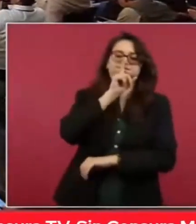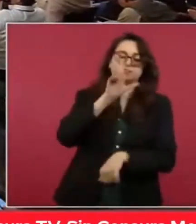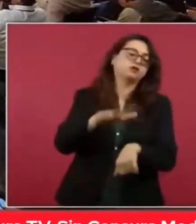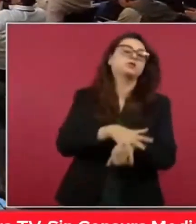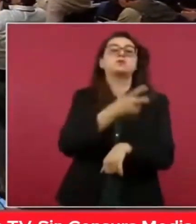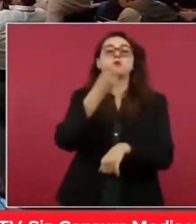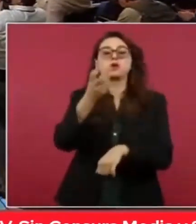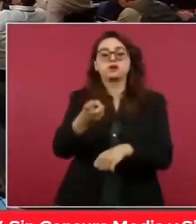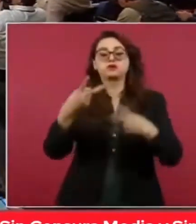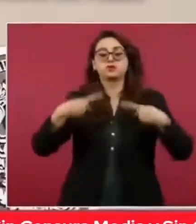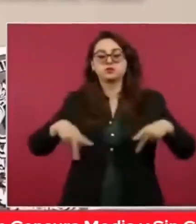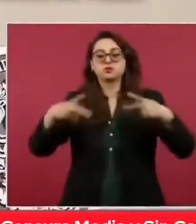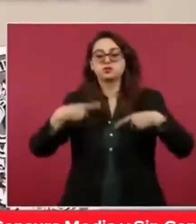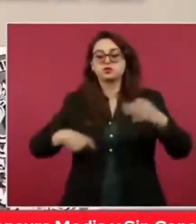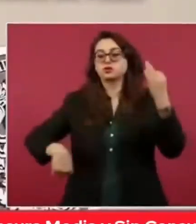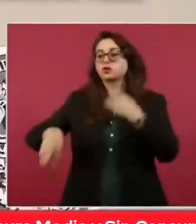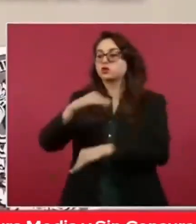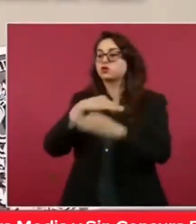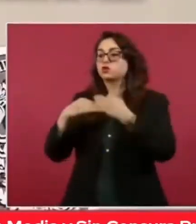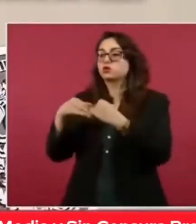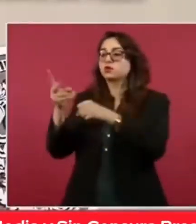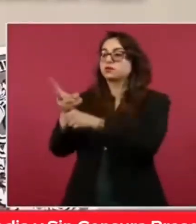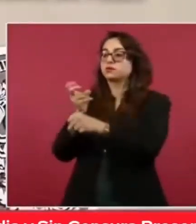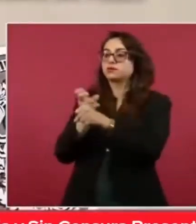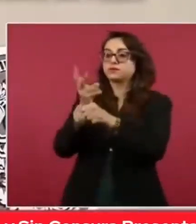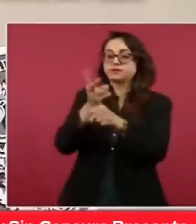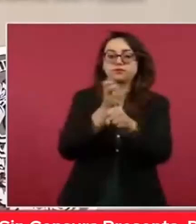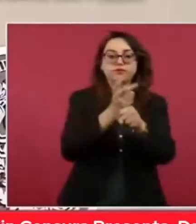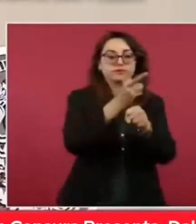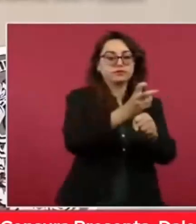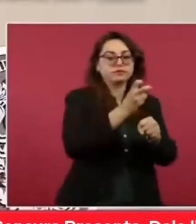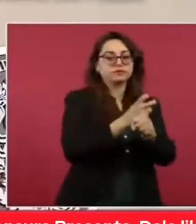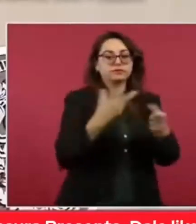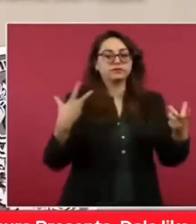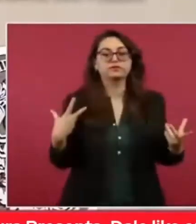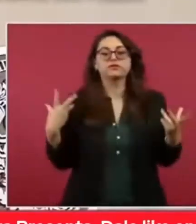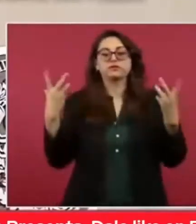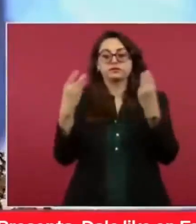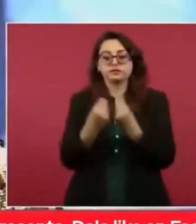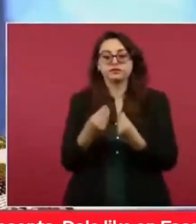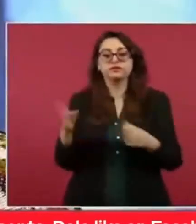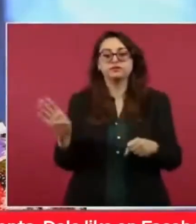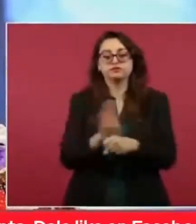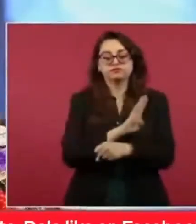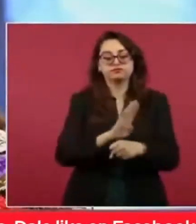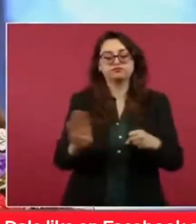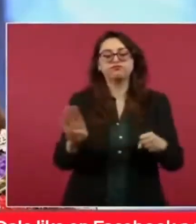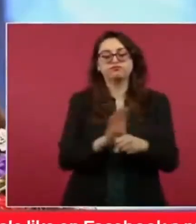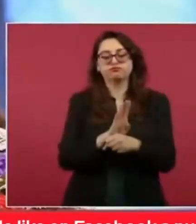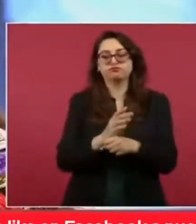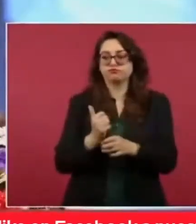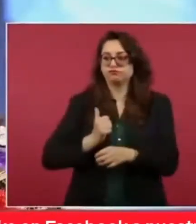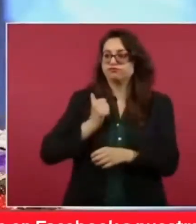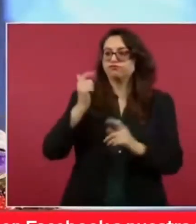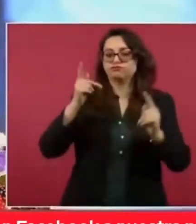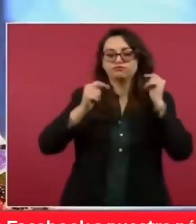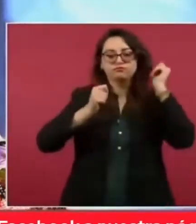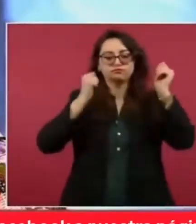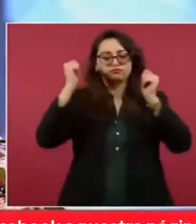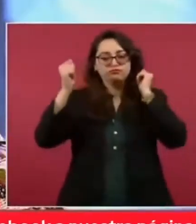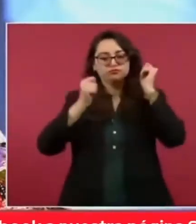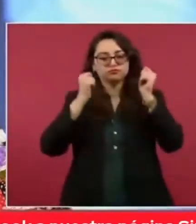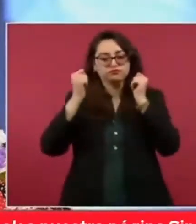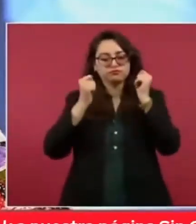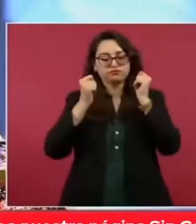sectores de la población para sentar las bases para una distribución equitativa de los beneficios del turismo. ¿Y qué mejor apoyo que a